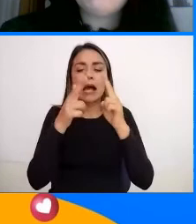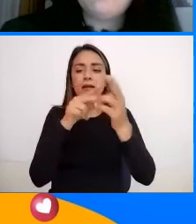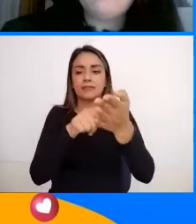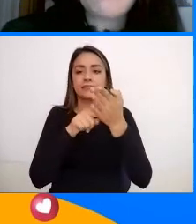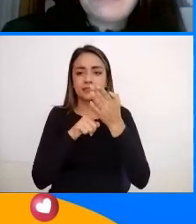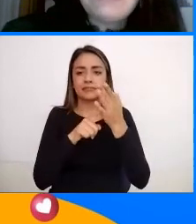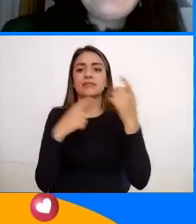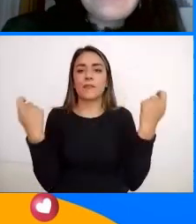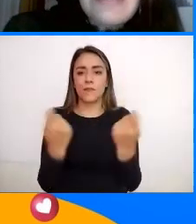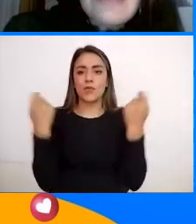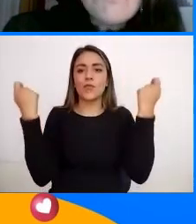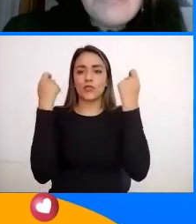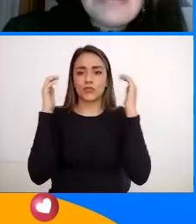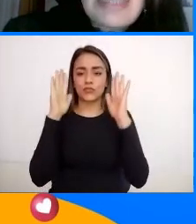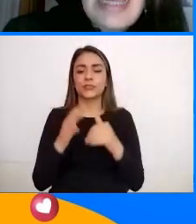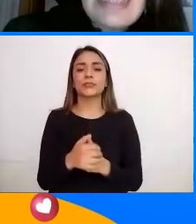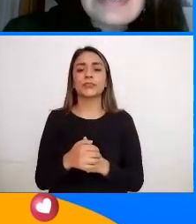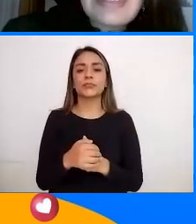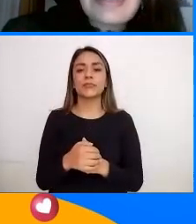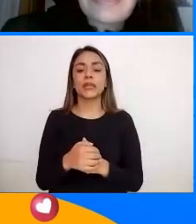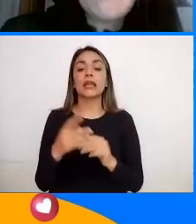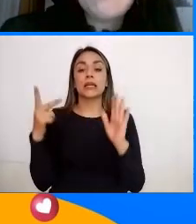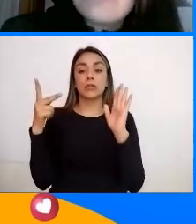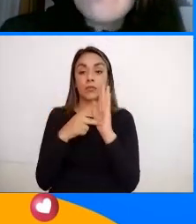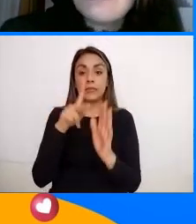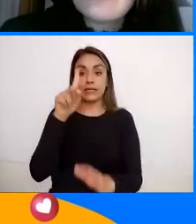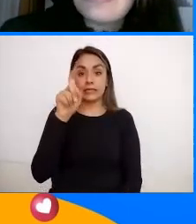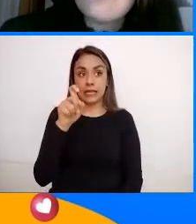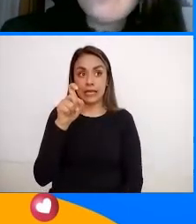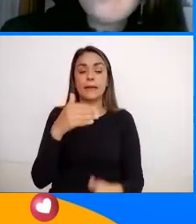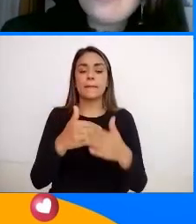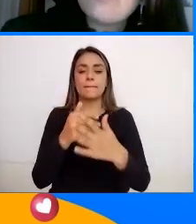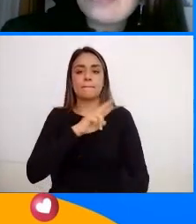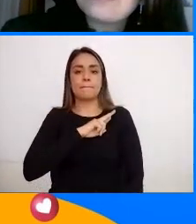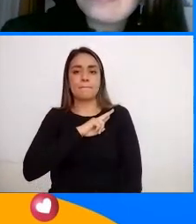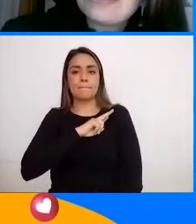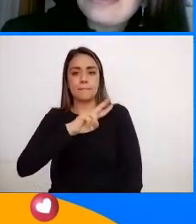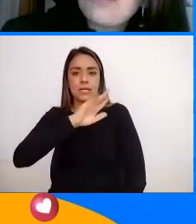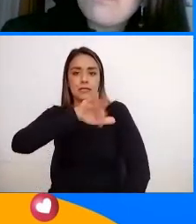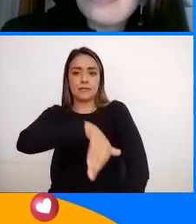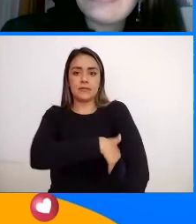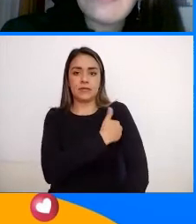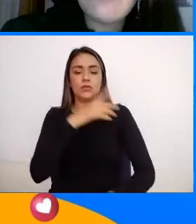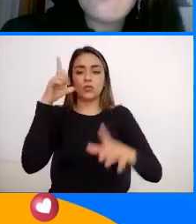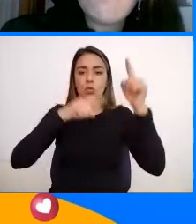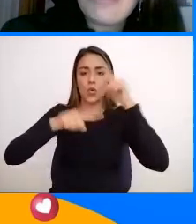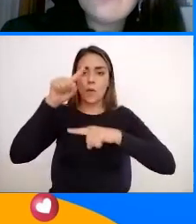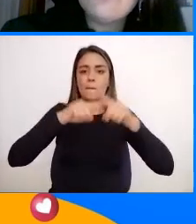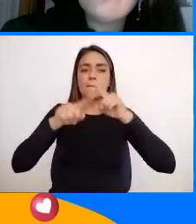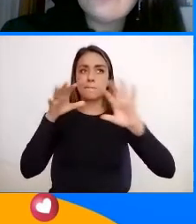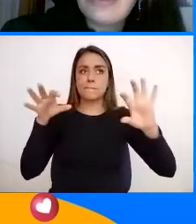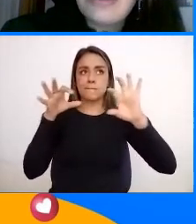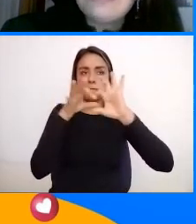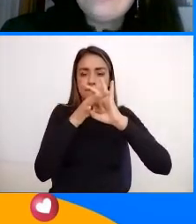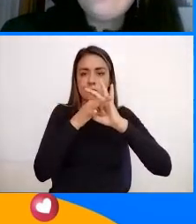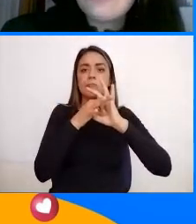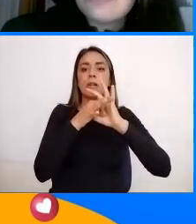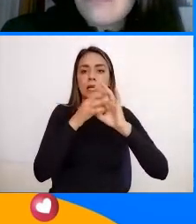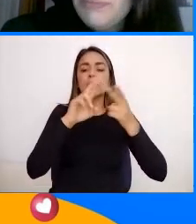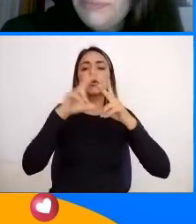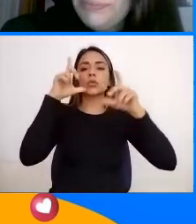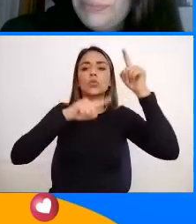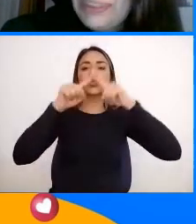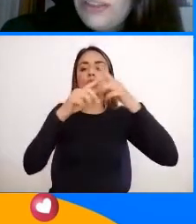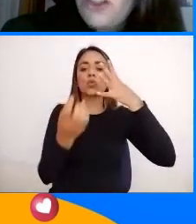tema De promoción Y en el 2006 Se crea El Vice Ministerio De Turismo Que está escrito Al Ministerio De Comercio Industria Y